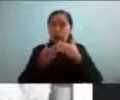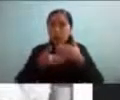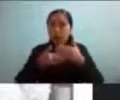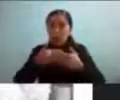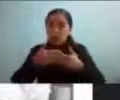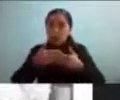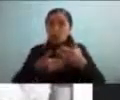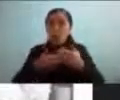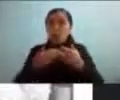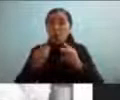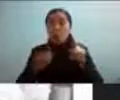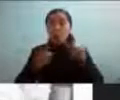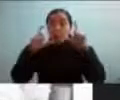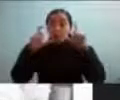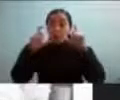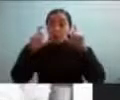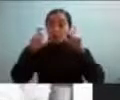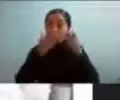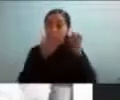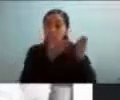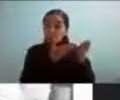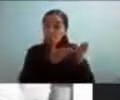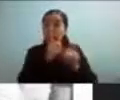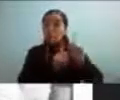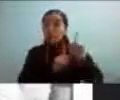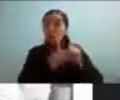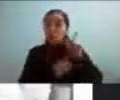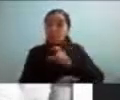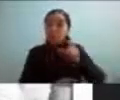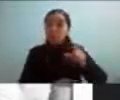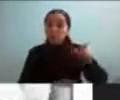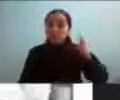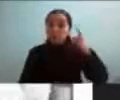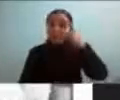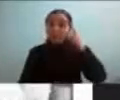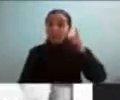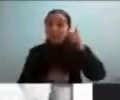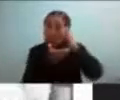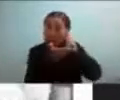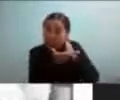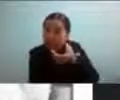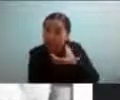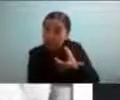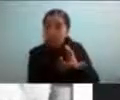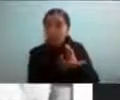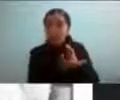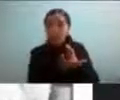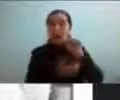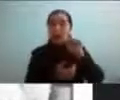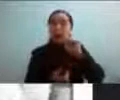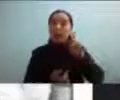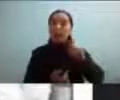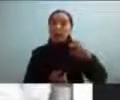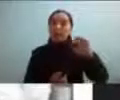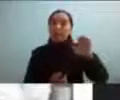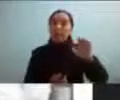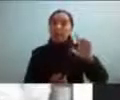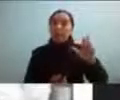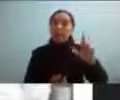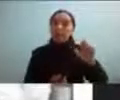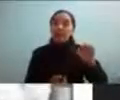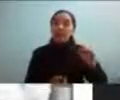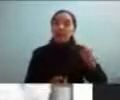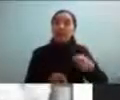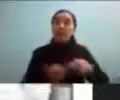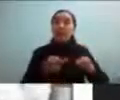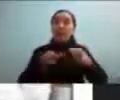tenemos algunas fotos acá de ciertos referentes que creímos que eran los pioneros como Caner y Asperger hace poco nos enteramos que en realidad Grunia Yucareva